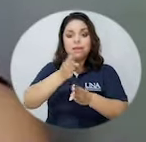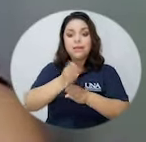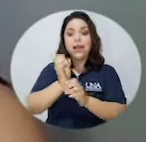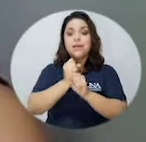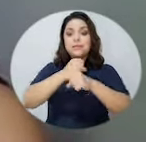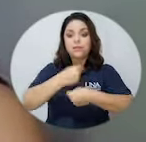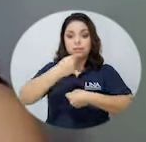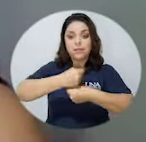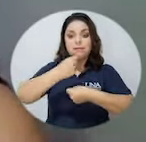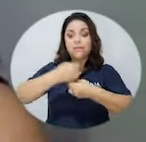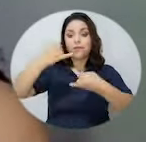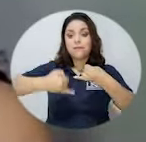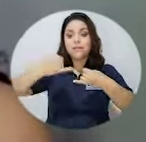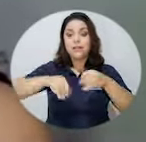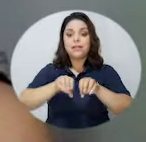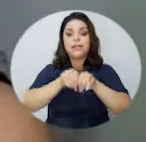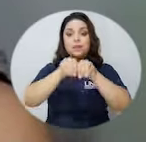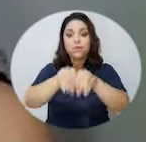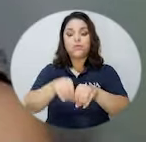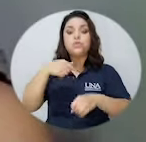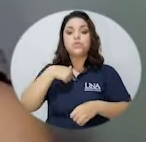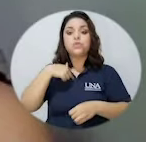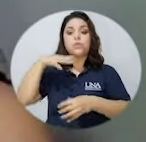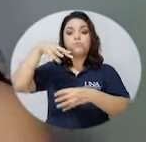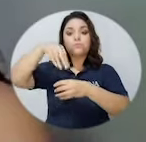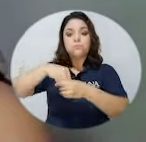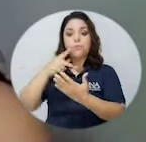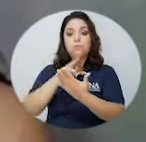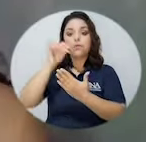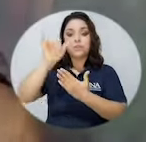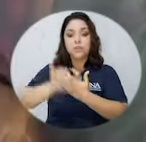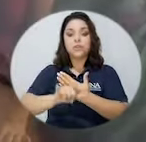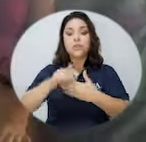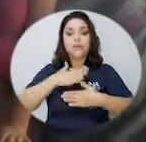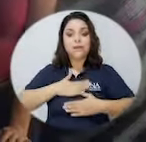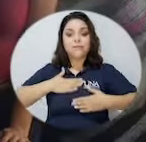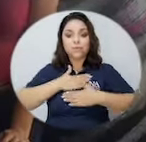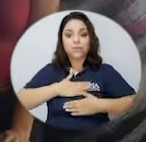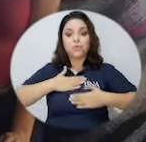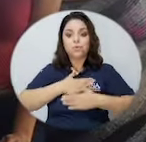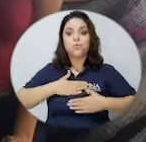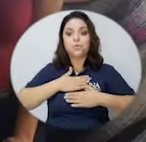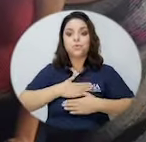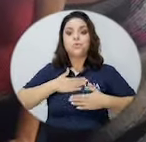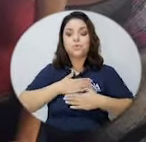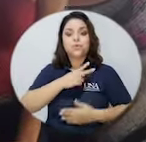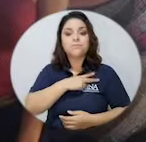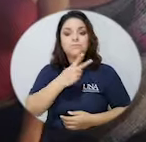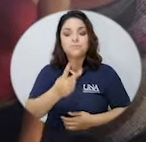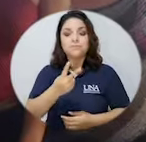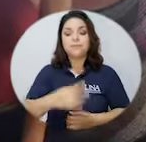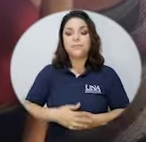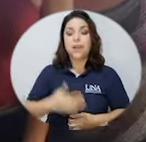el trabajo final de graduación y pertenezco al proyecto de aventura voluntariado. Se me